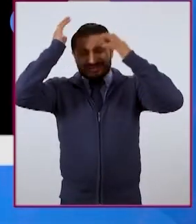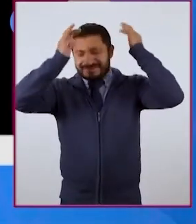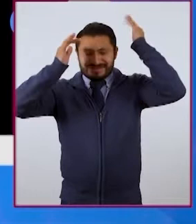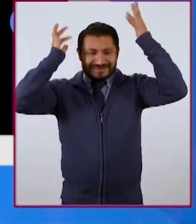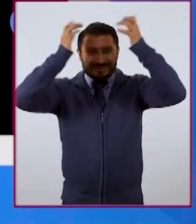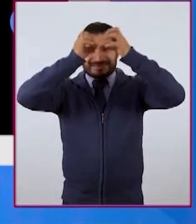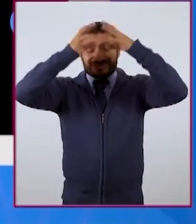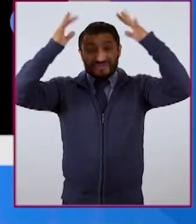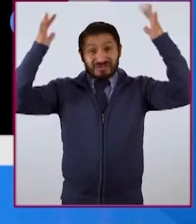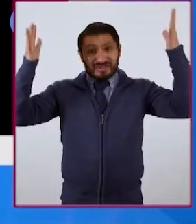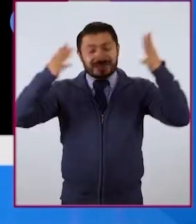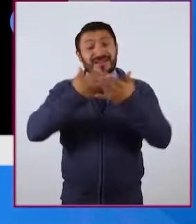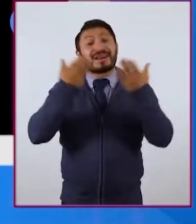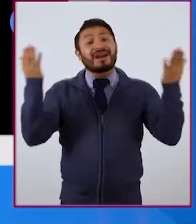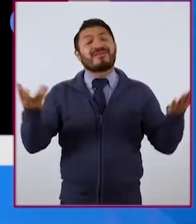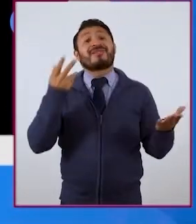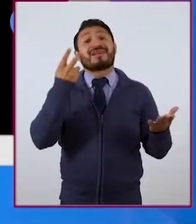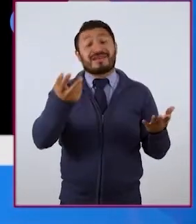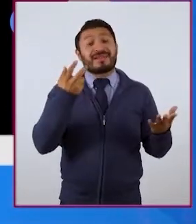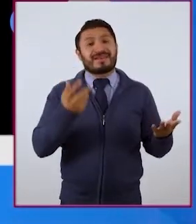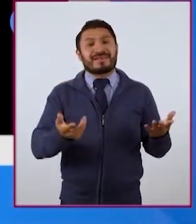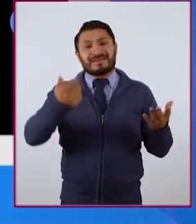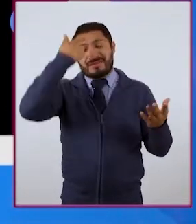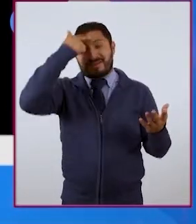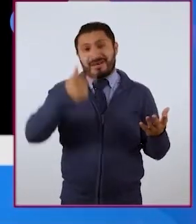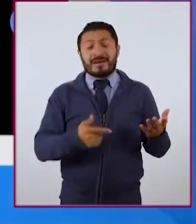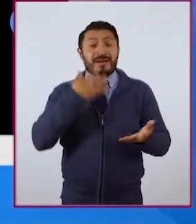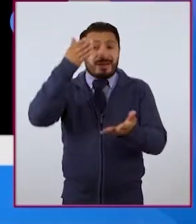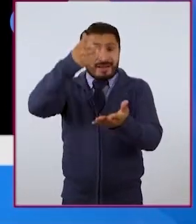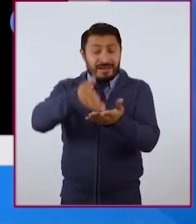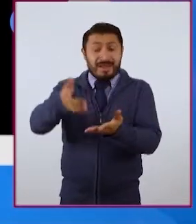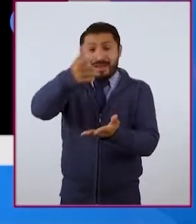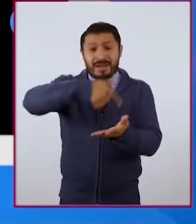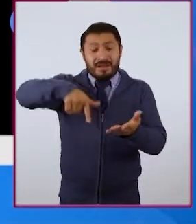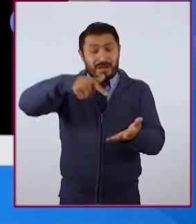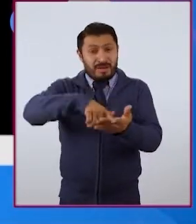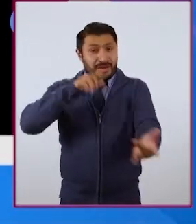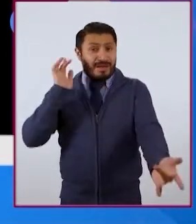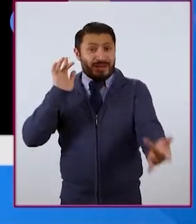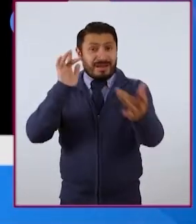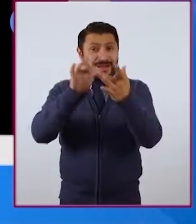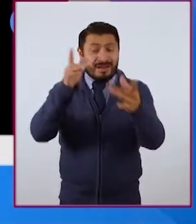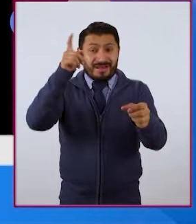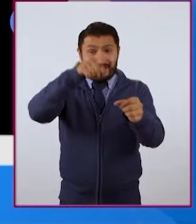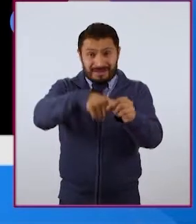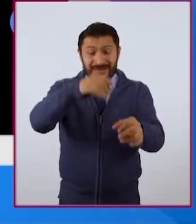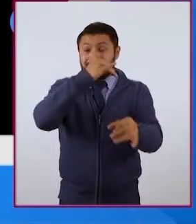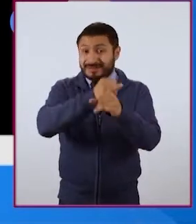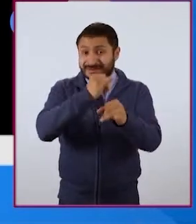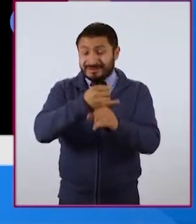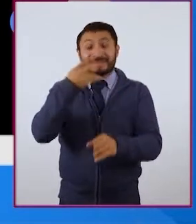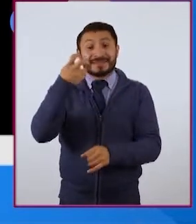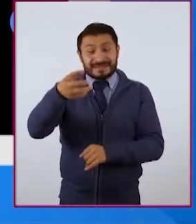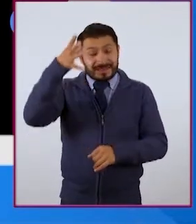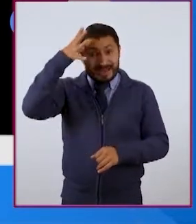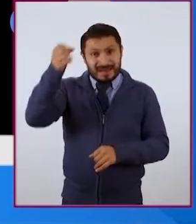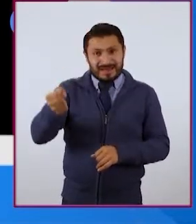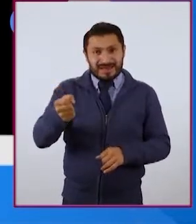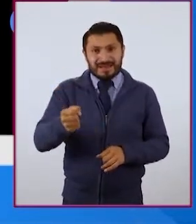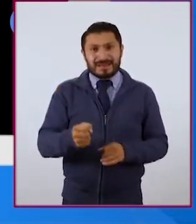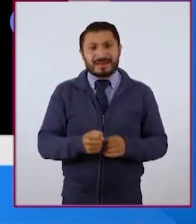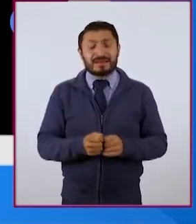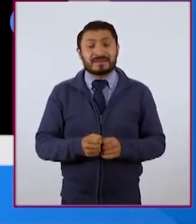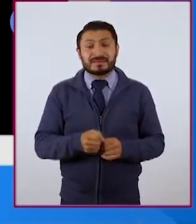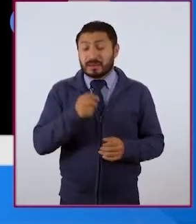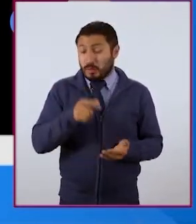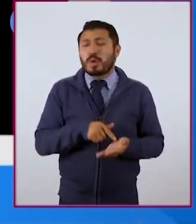traslademos esa imagen, ese ambiente, a un espacio ahora conectado a internet. Esto es un concepto que se llama, o